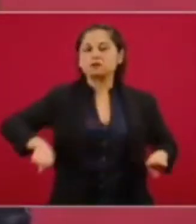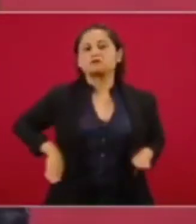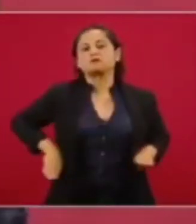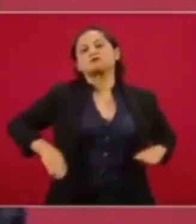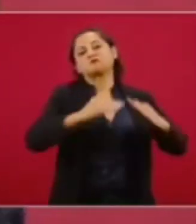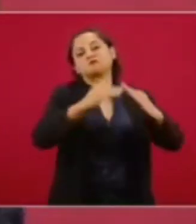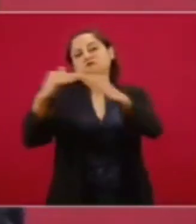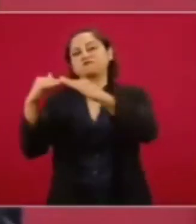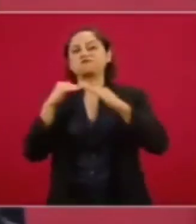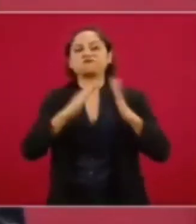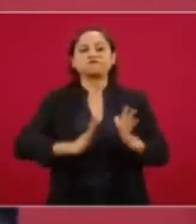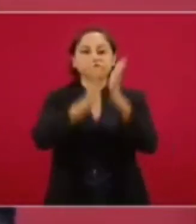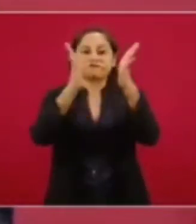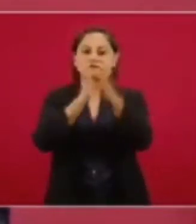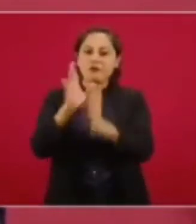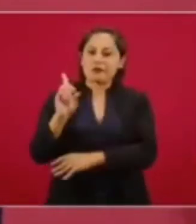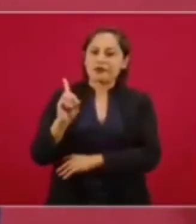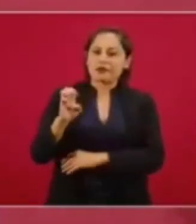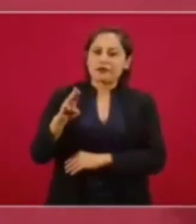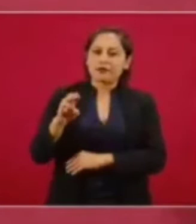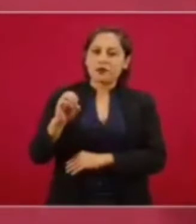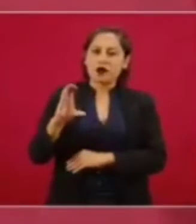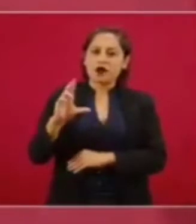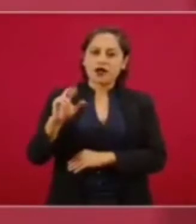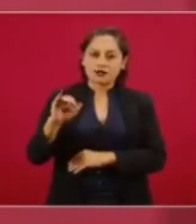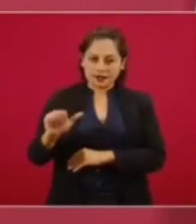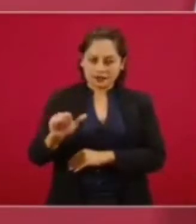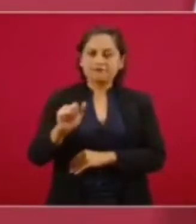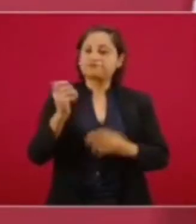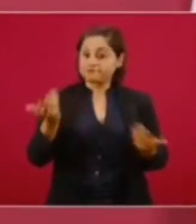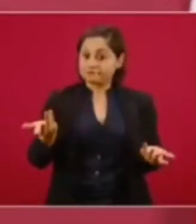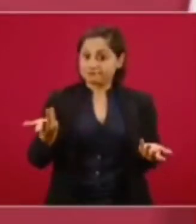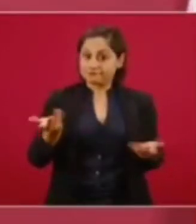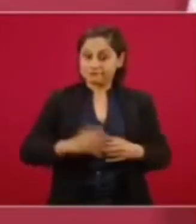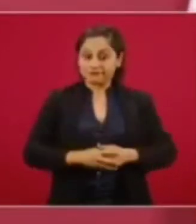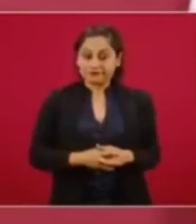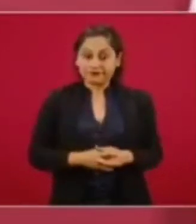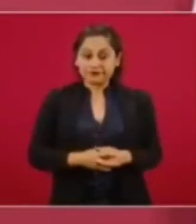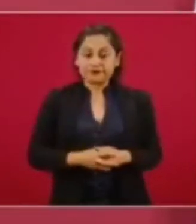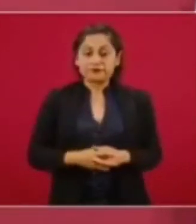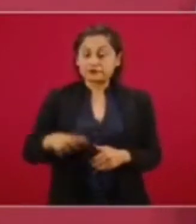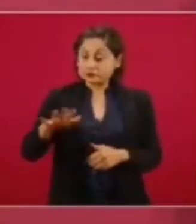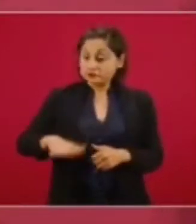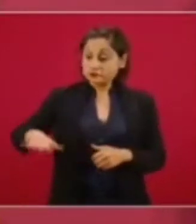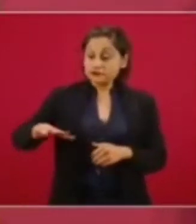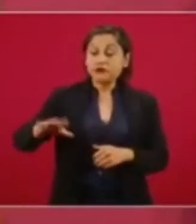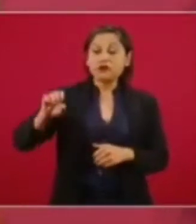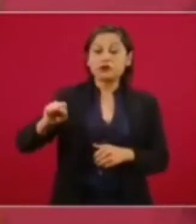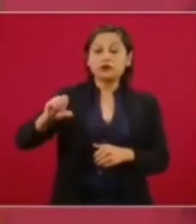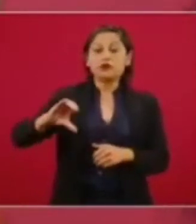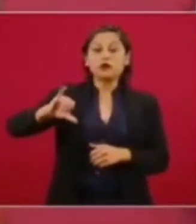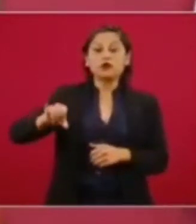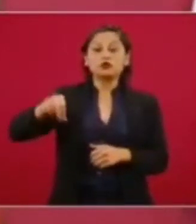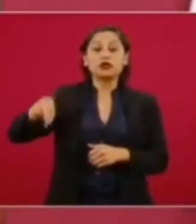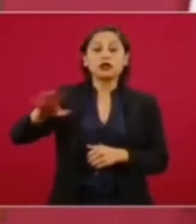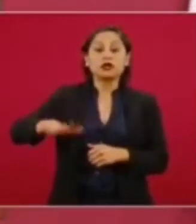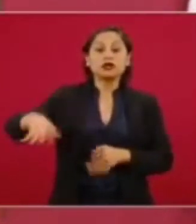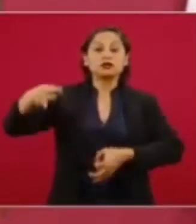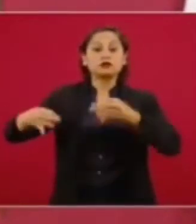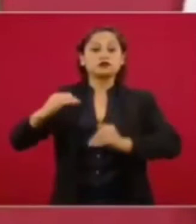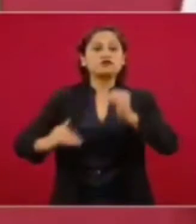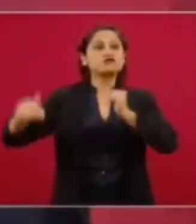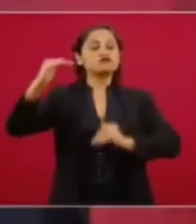apegaron los ministros al espíritu